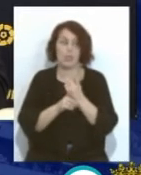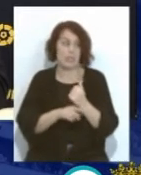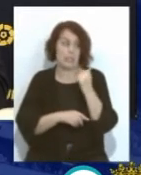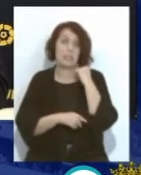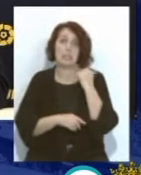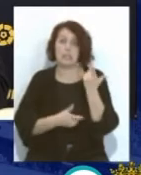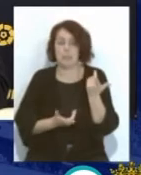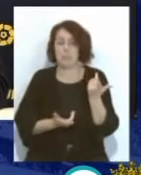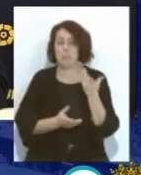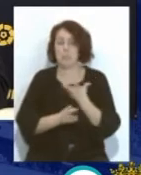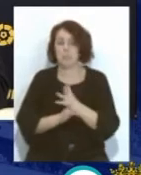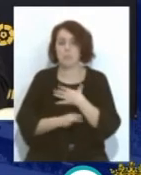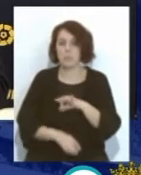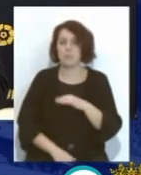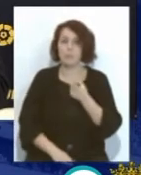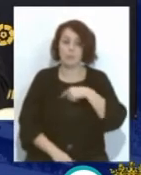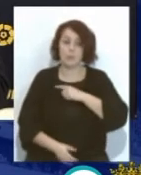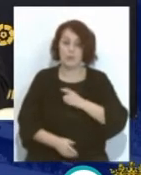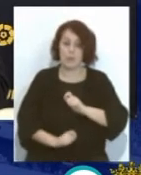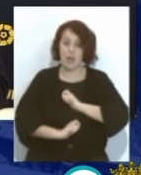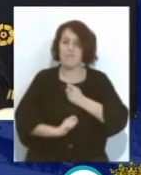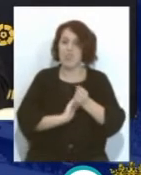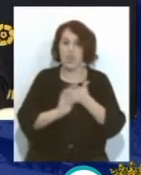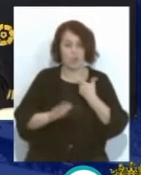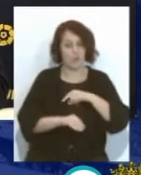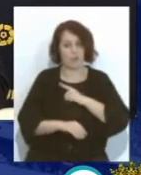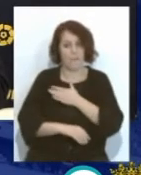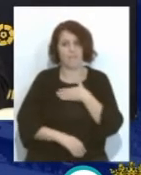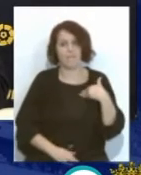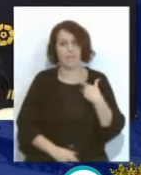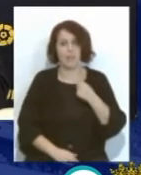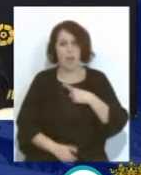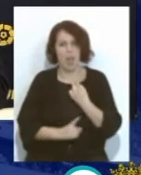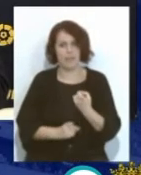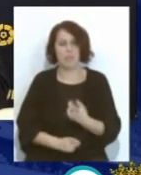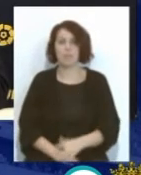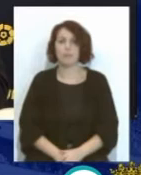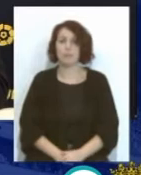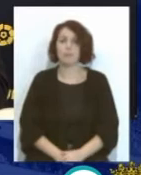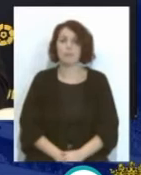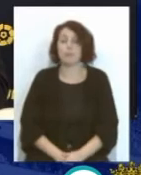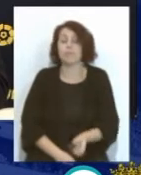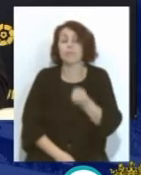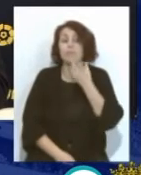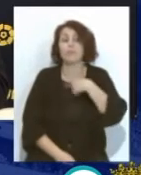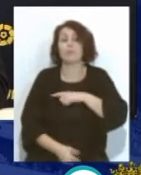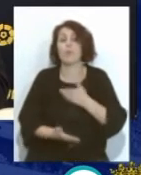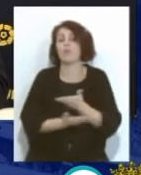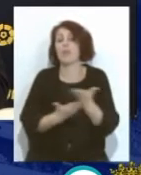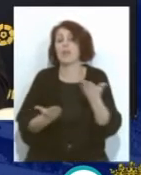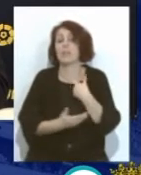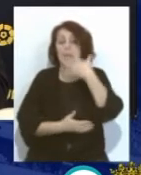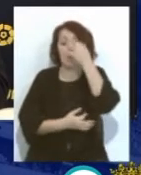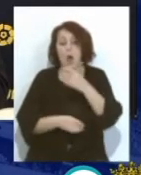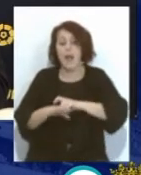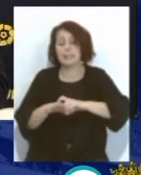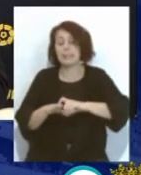bueno Esperemos que Que nos aporte Esa velocidad Que requeríamos Y que también Nos hacía falta Y bueno Hemos confiado en él Y creemos que tiene